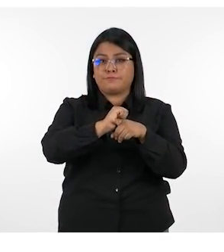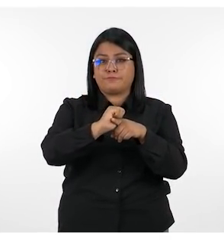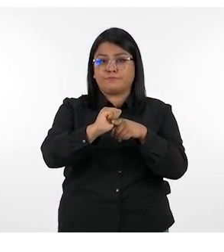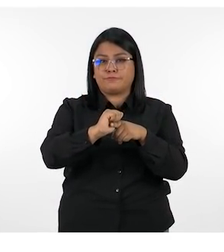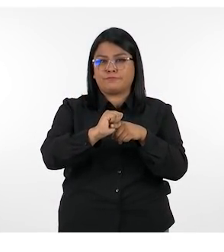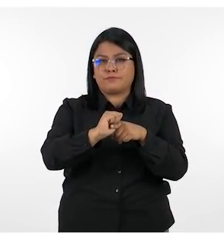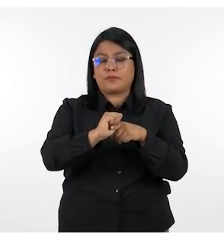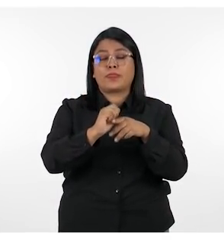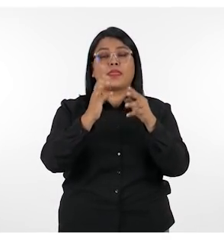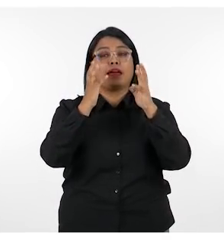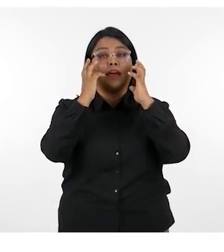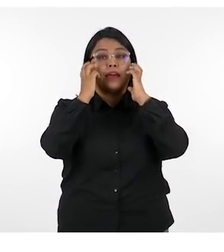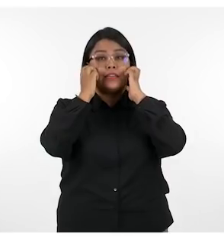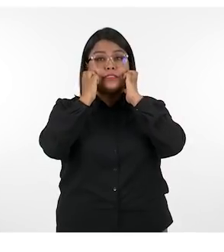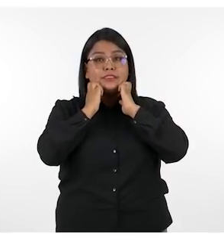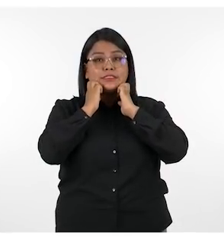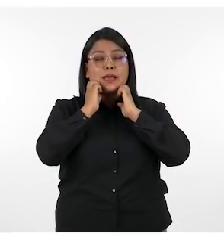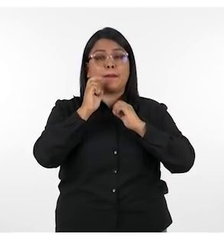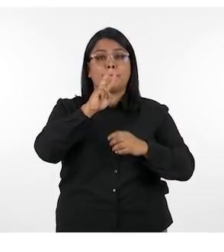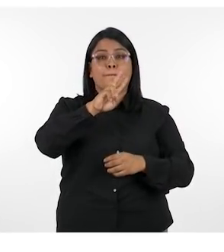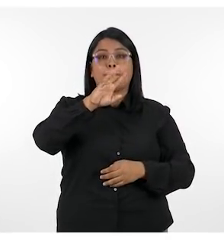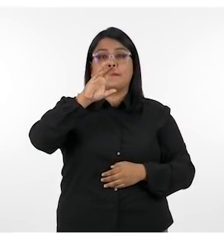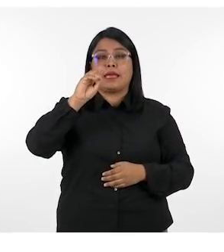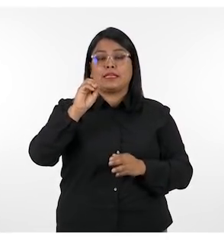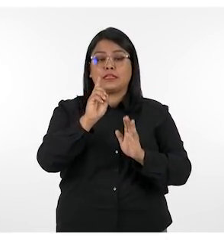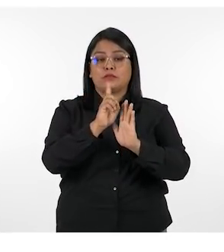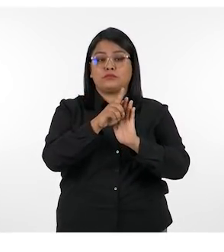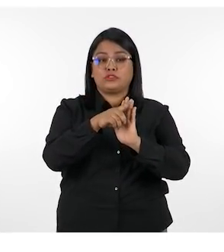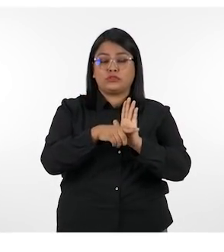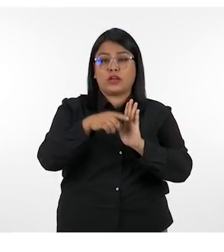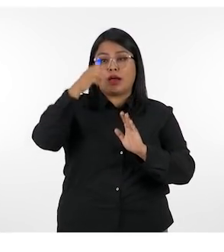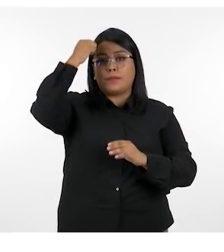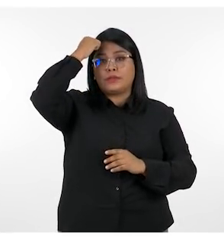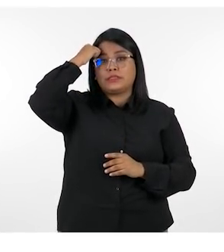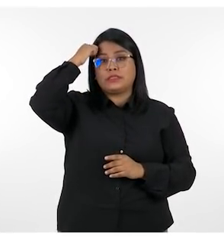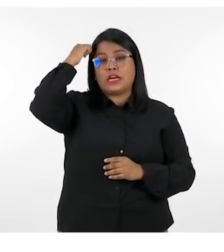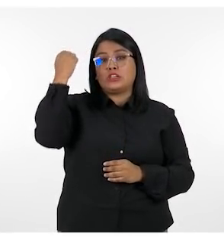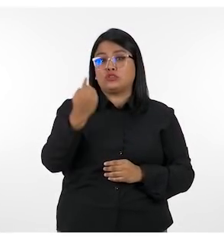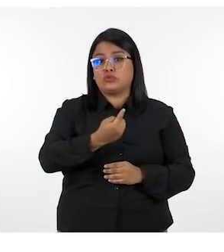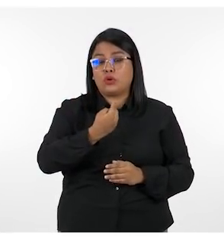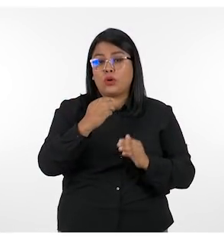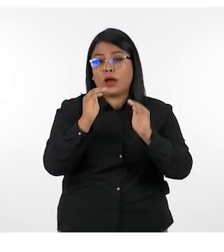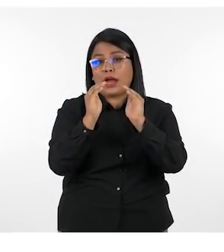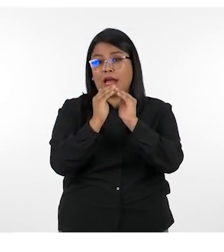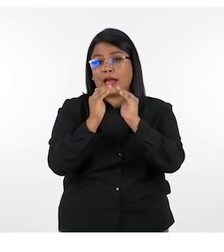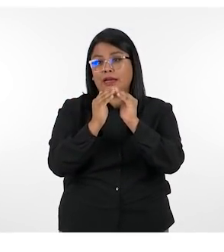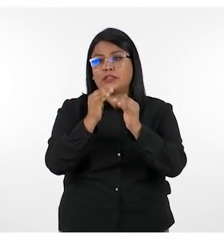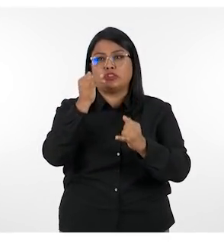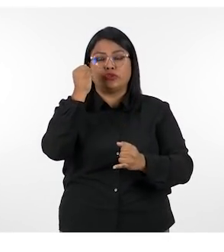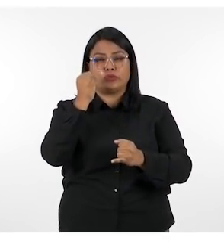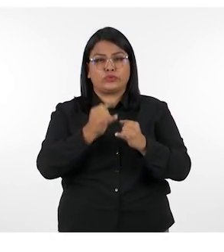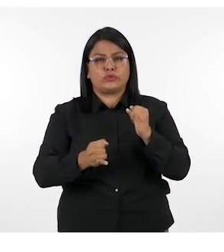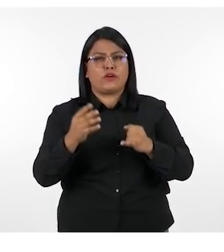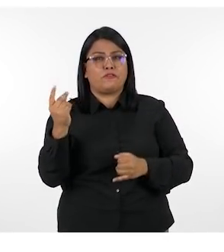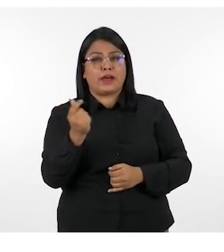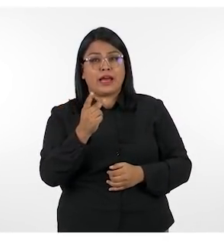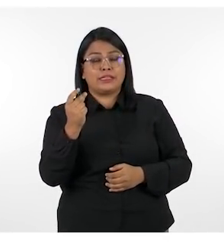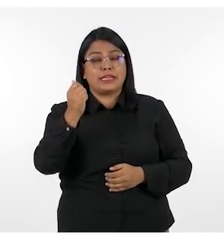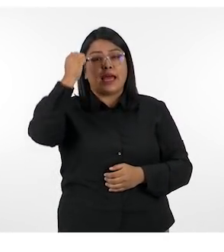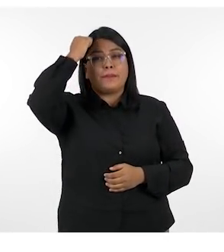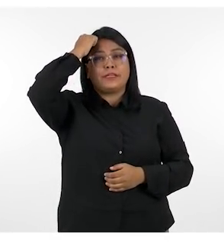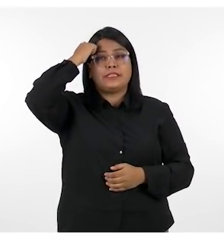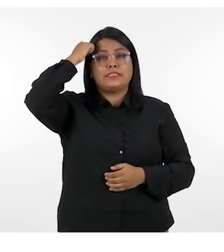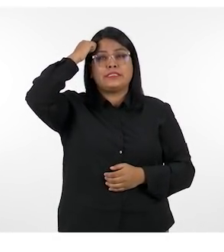de ejercicios pretende garantizar 20 minutos de aprendizaje individual en la casa y por último la